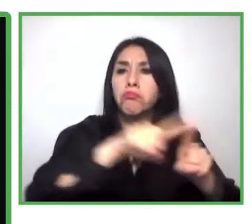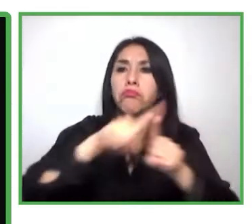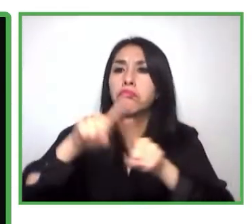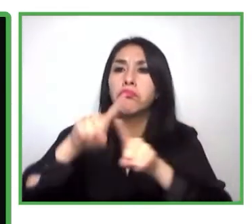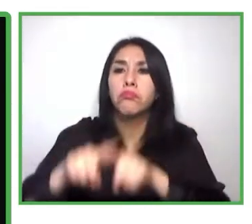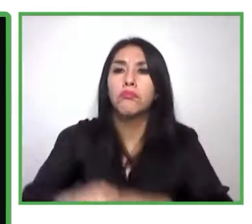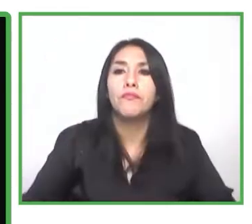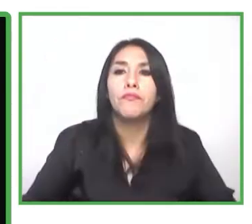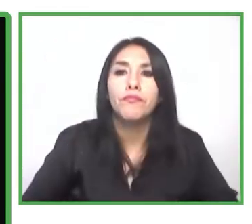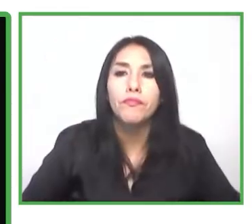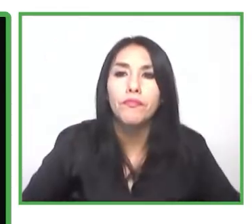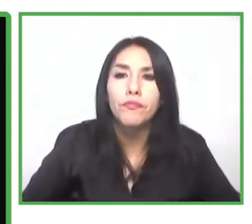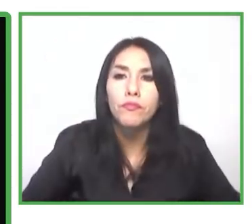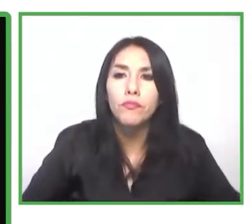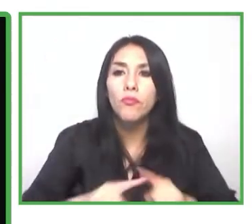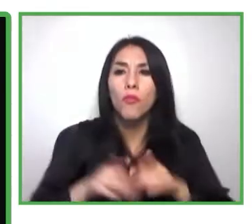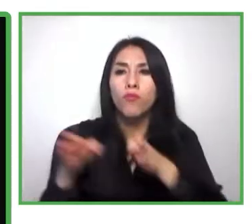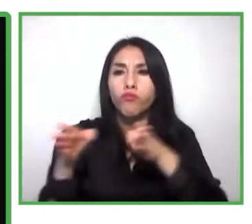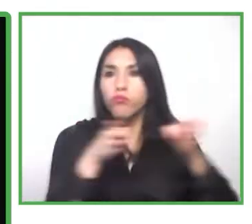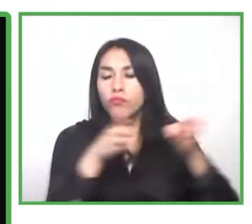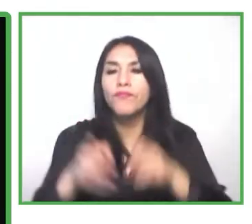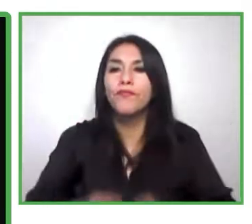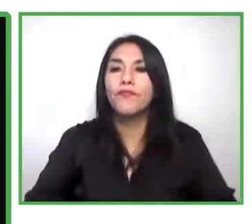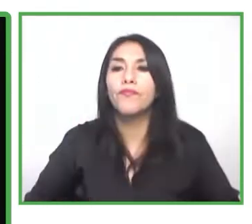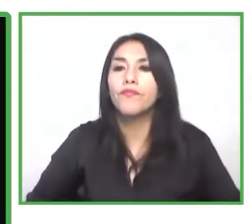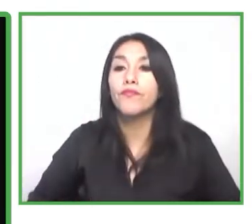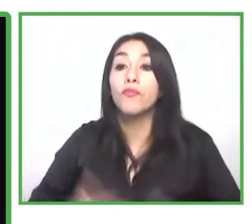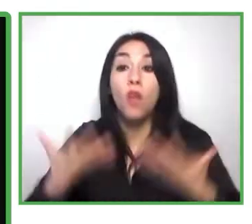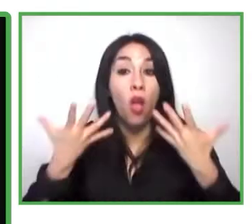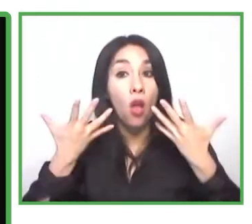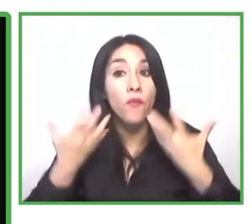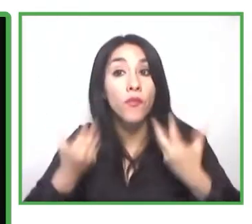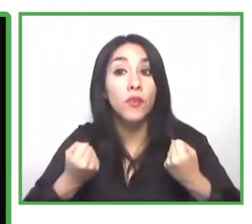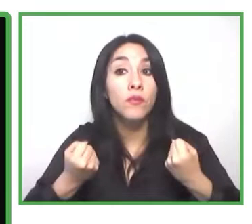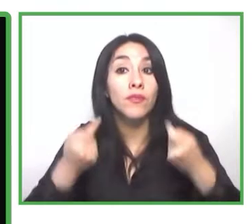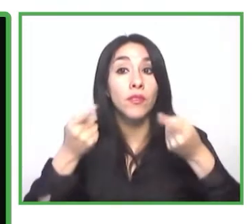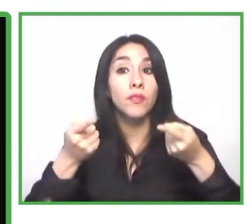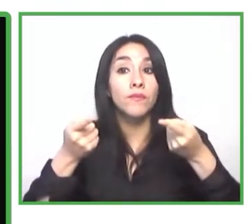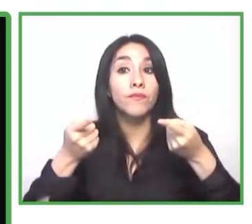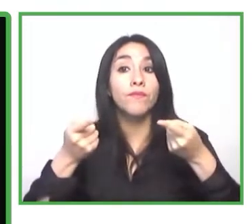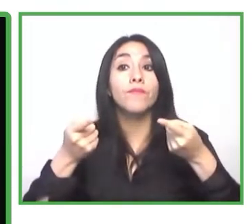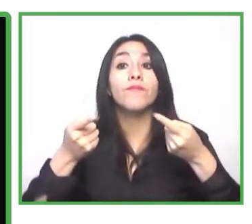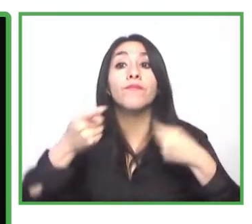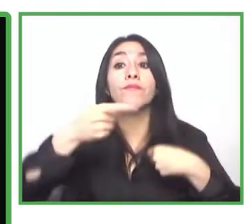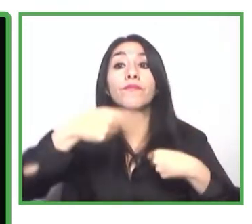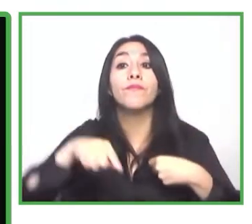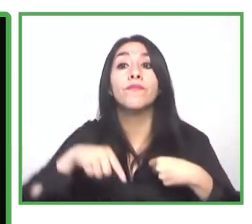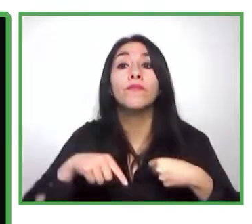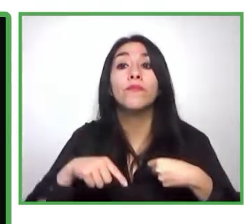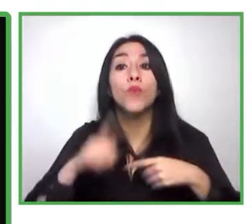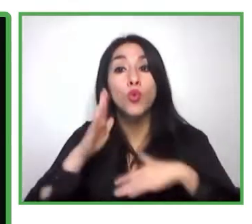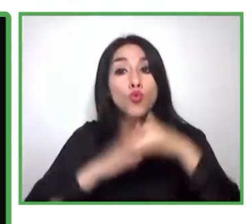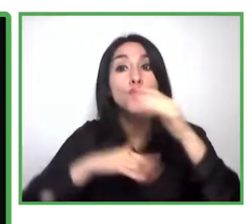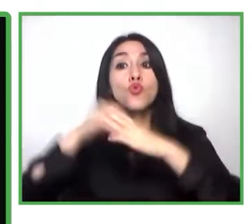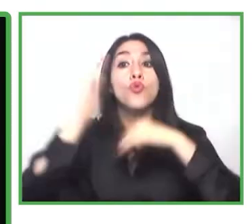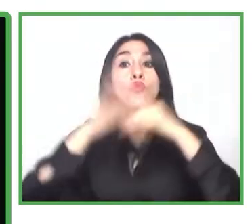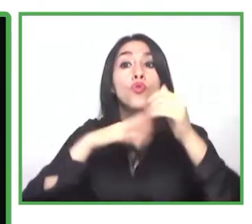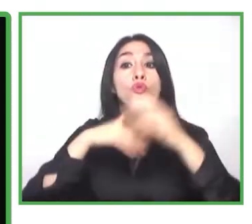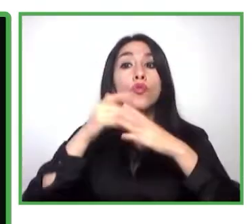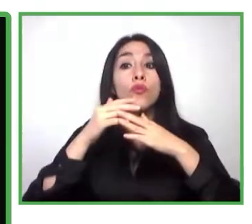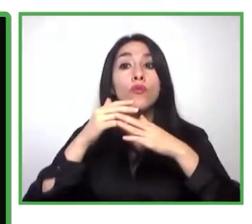cubrirlos. Bueno, acá definitivamente estamos formando en aquello que el mercado necesita, y el objetivo es